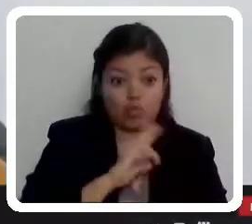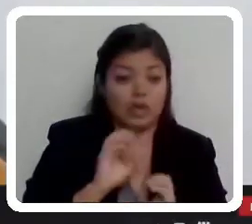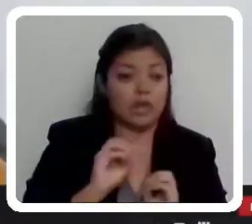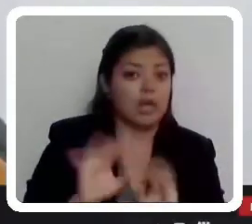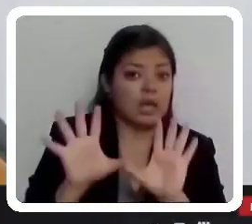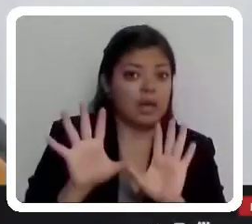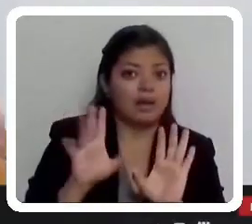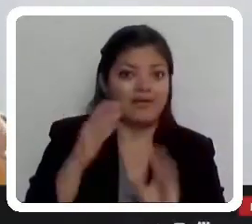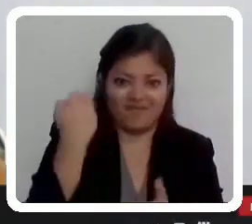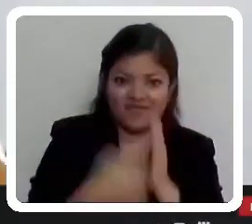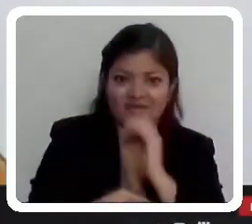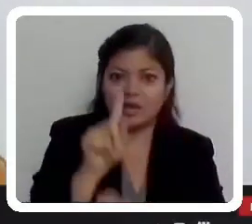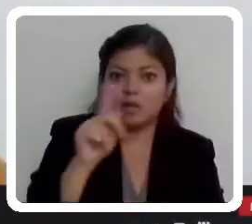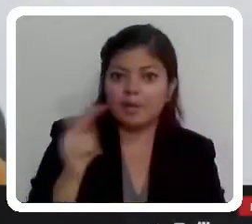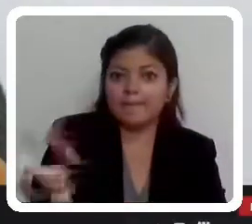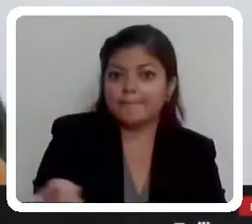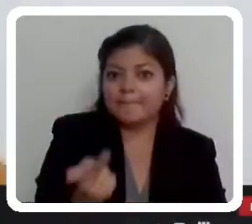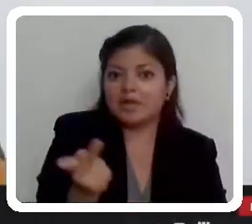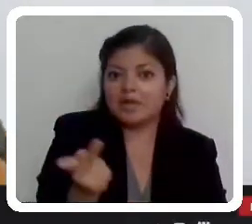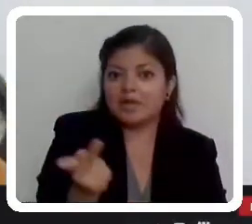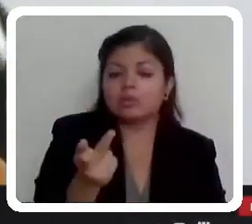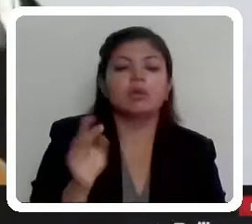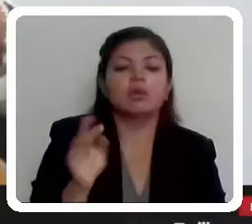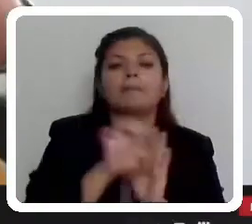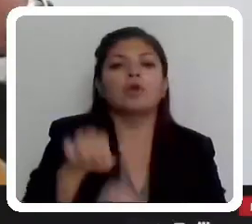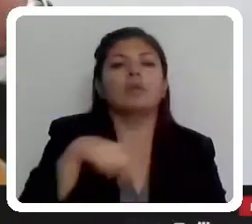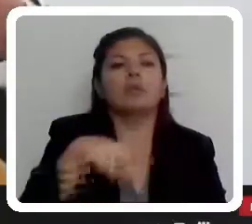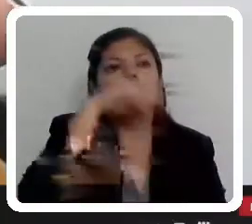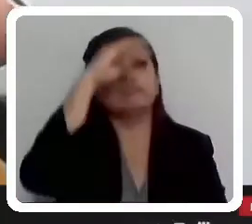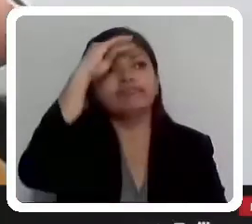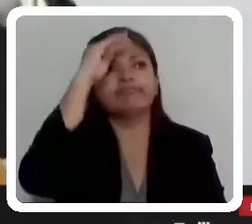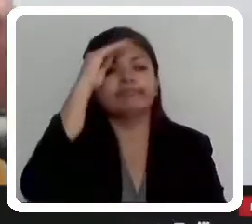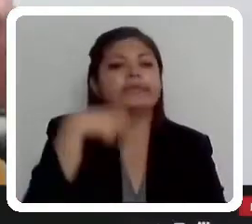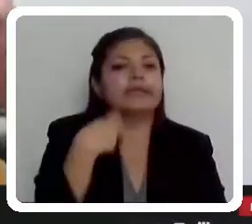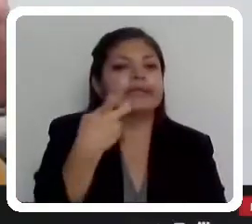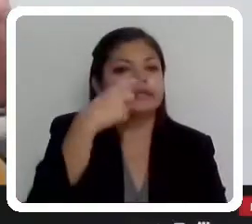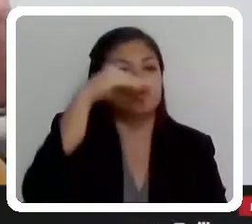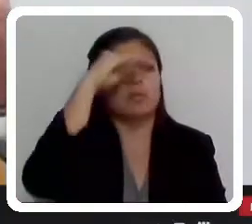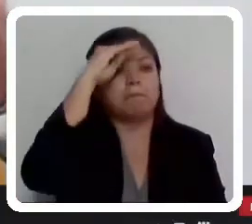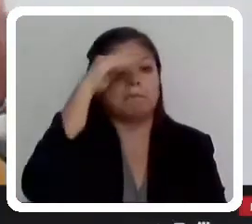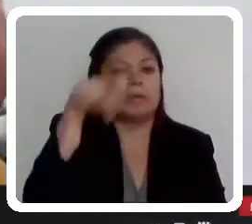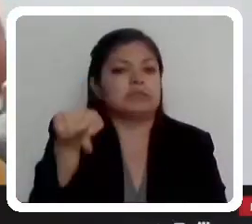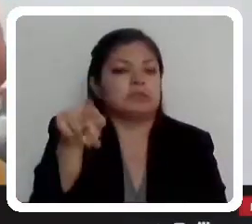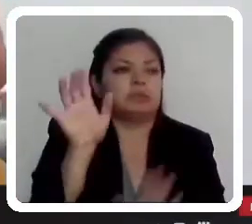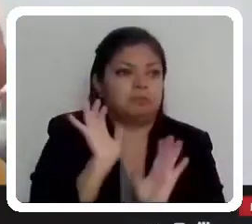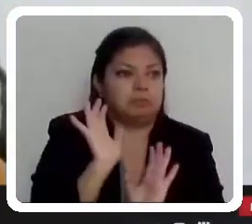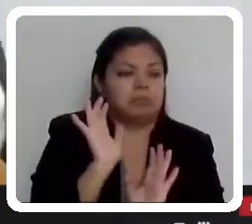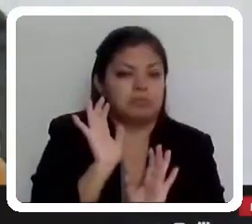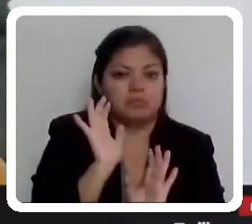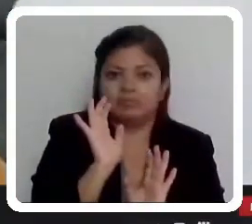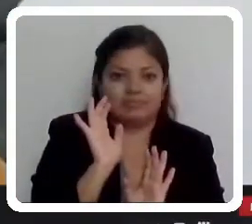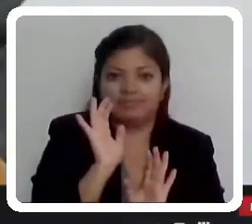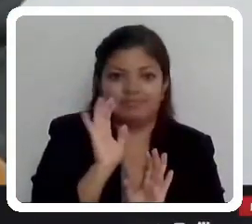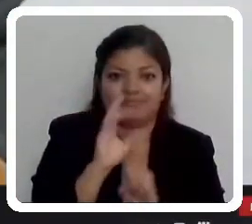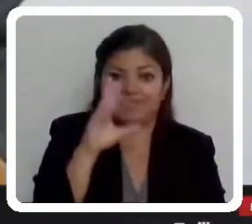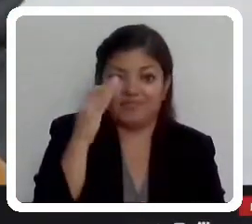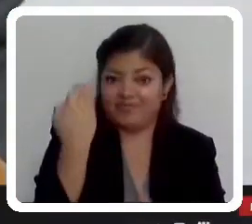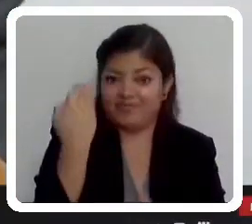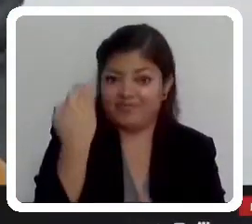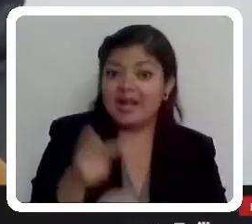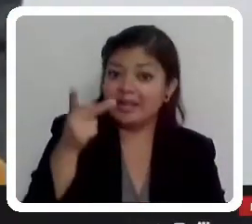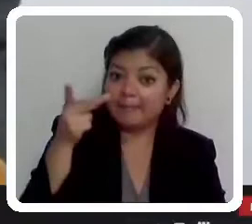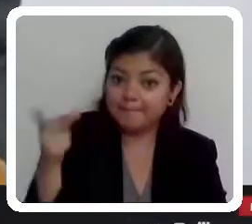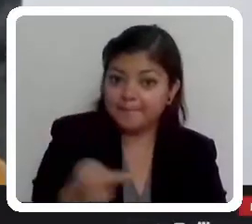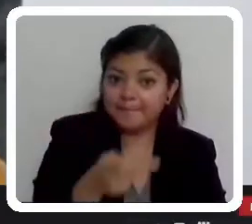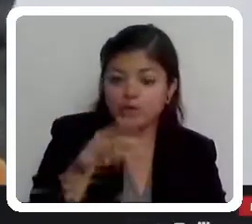Es decir, si solamente asumimos que creemos que es lo que piensa la gente, y eso es incorrecto. Tenemos que